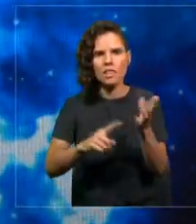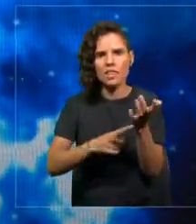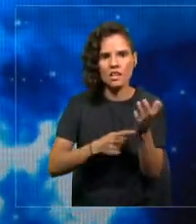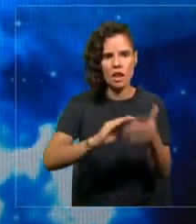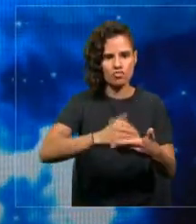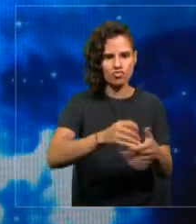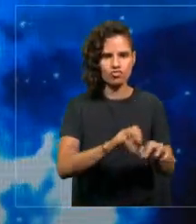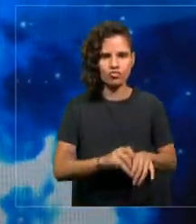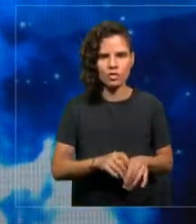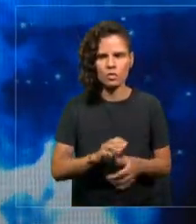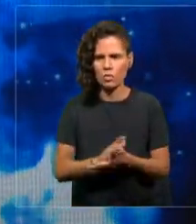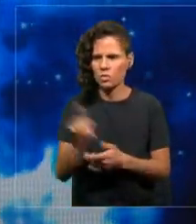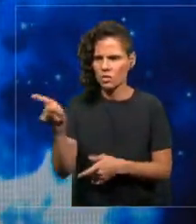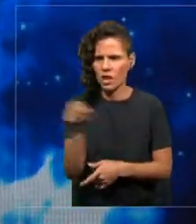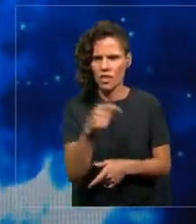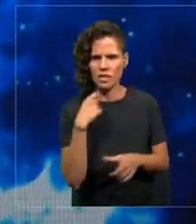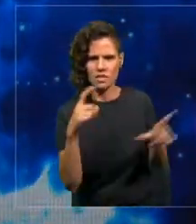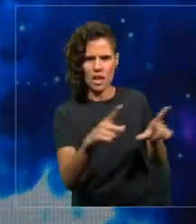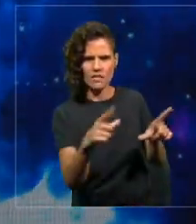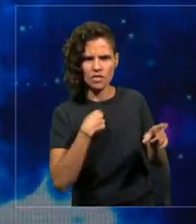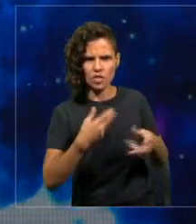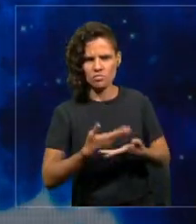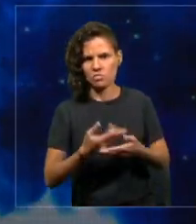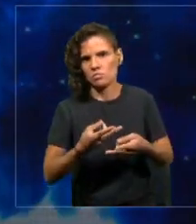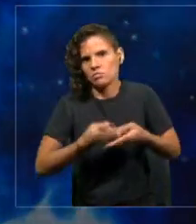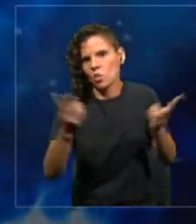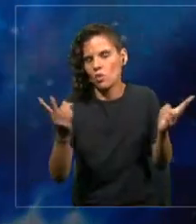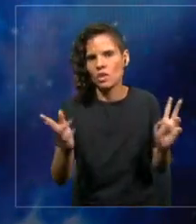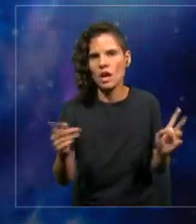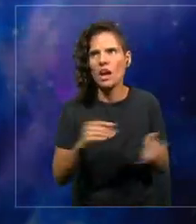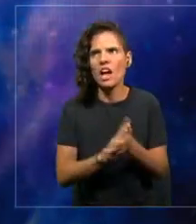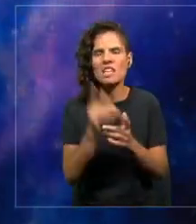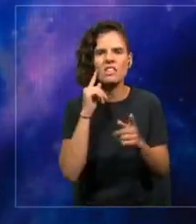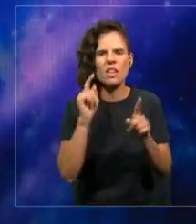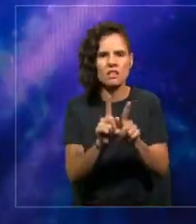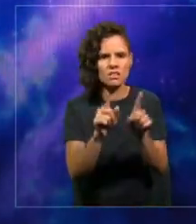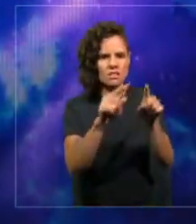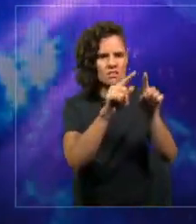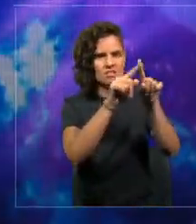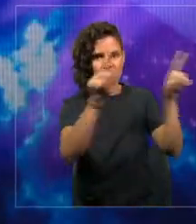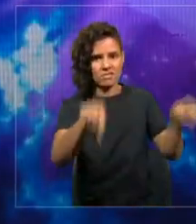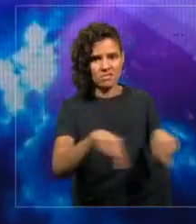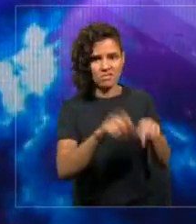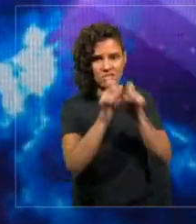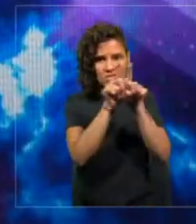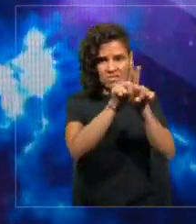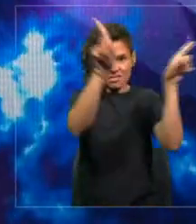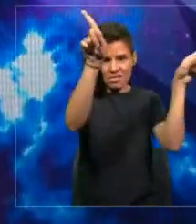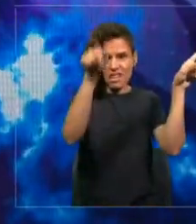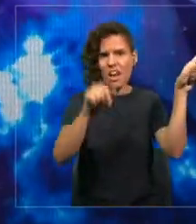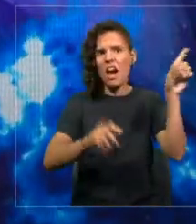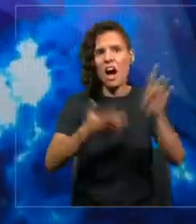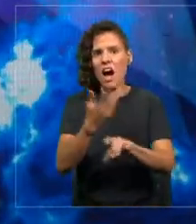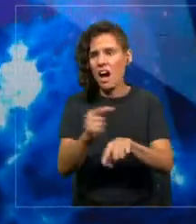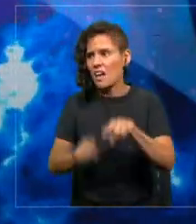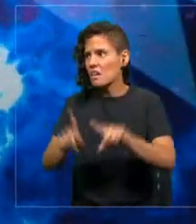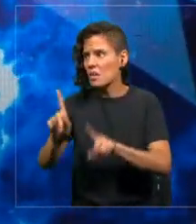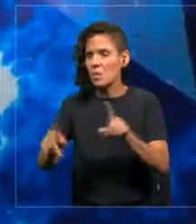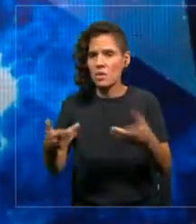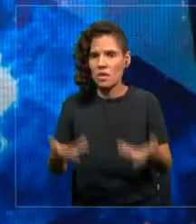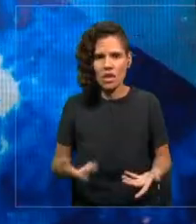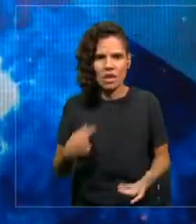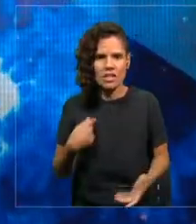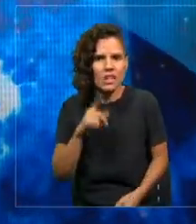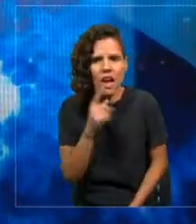última vez que han visto televisión abierta? Esa cosa con antenitas que todavía existe en algunos sitios. Nadie.